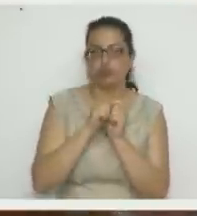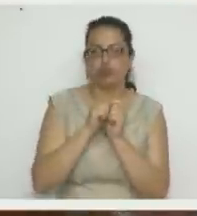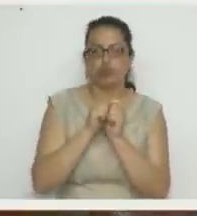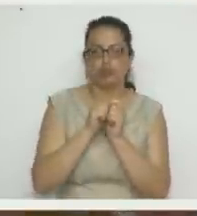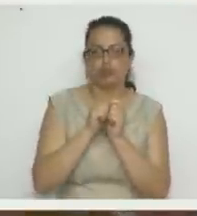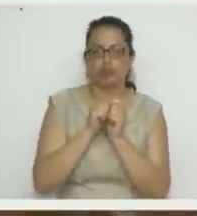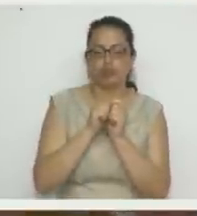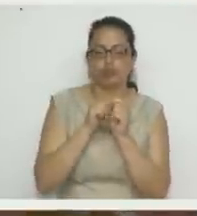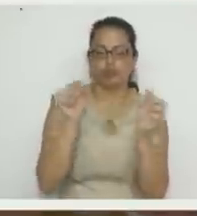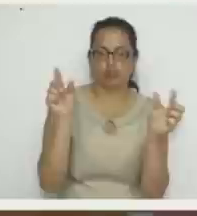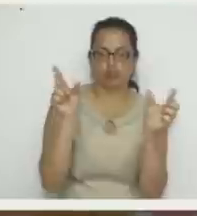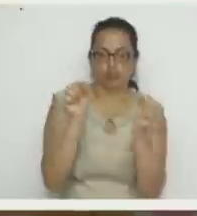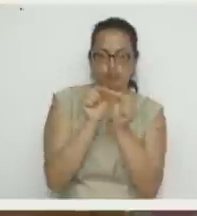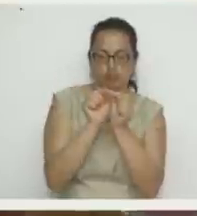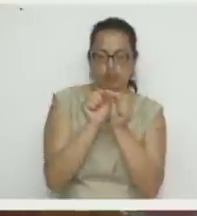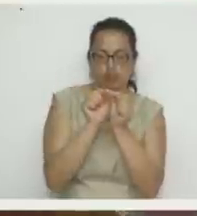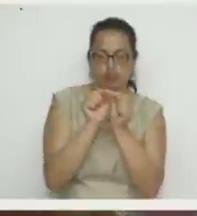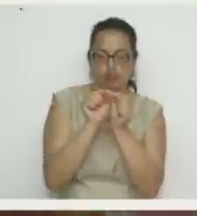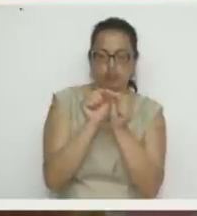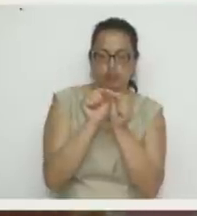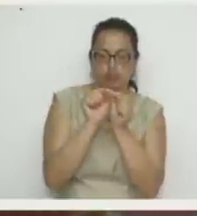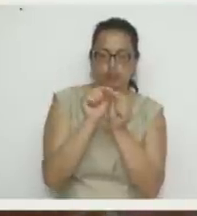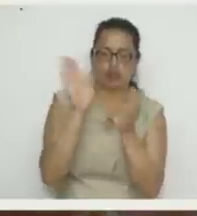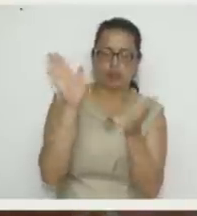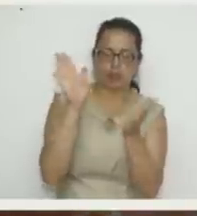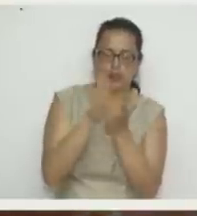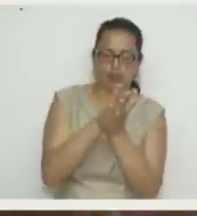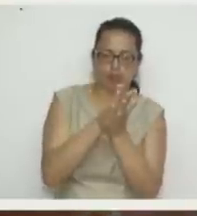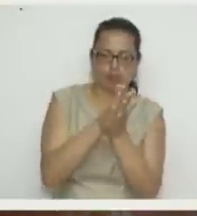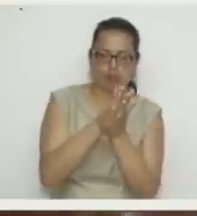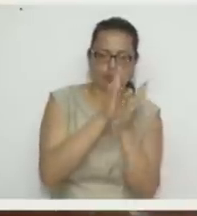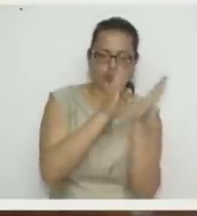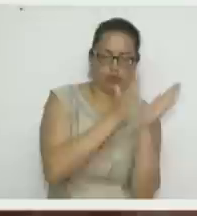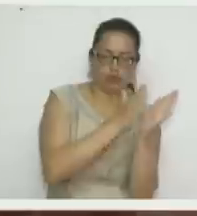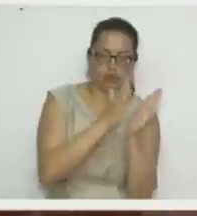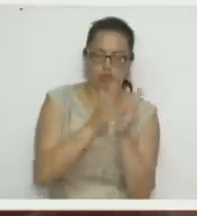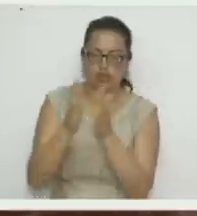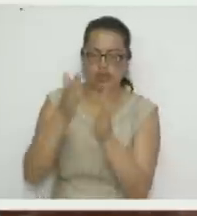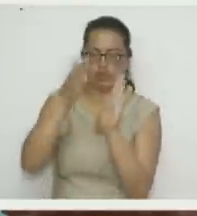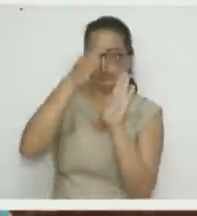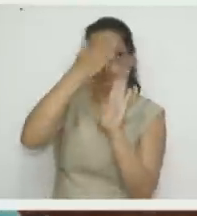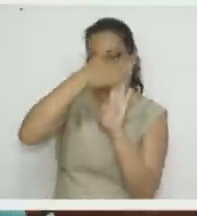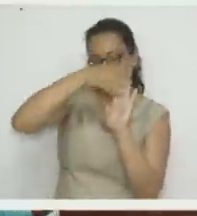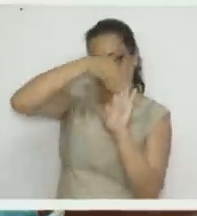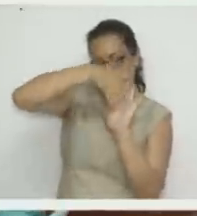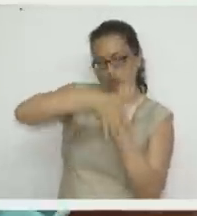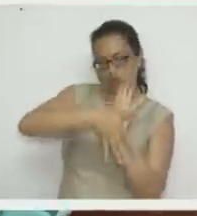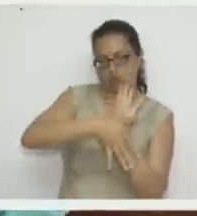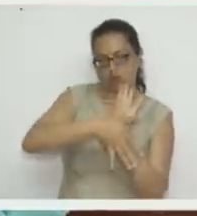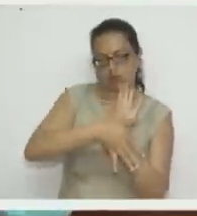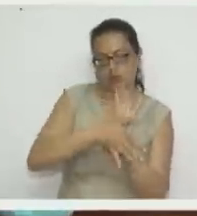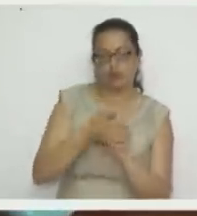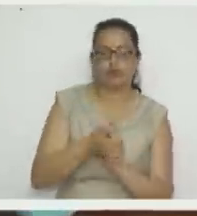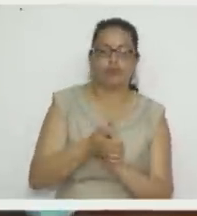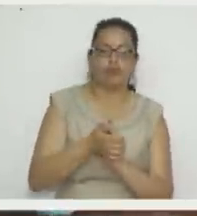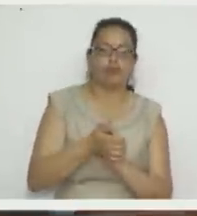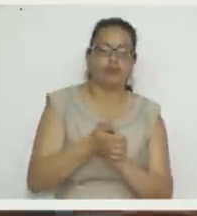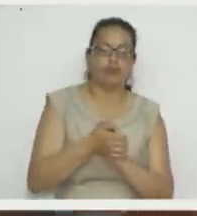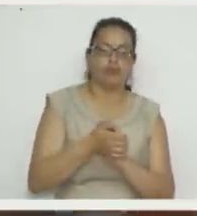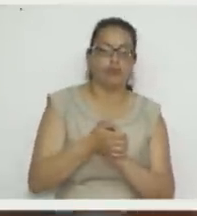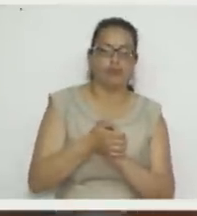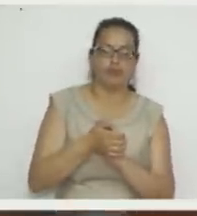asegurarnos? Y lo aseguramos acá abajo, que todo nos quede organizadito acá abajo. Los tallitos de las flores.